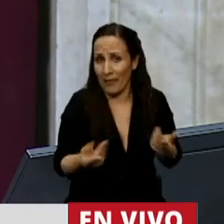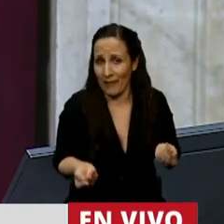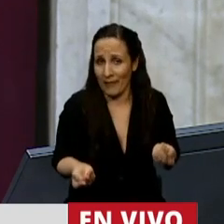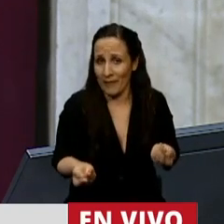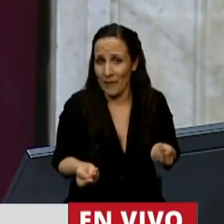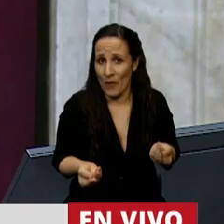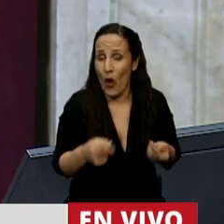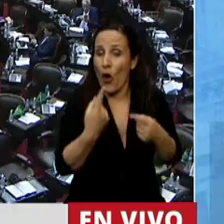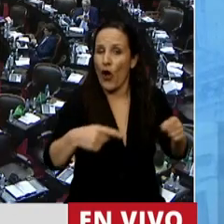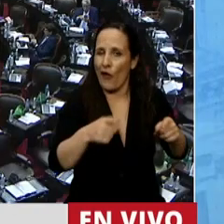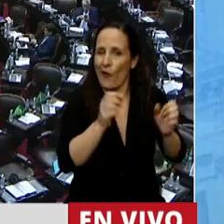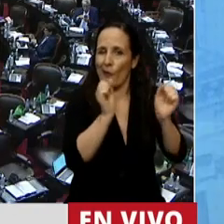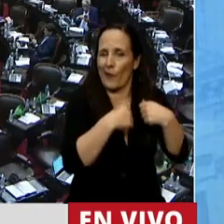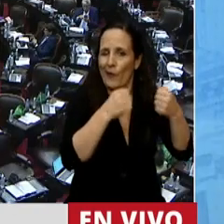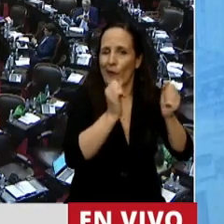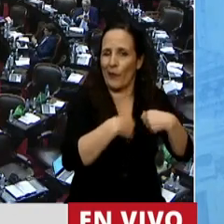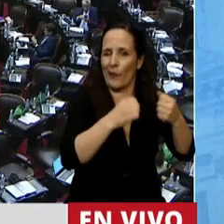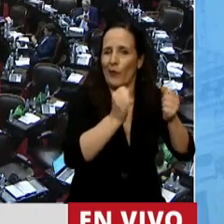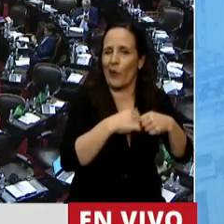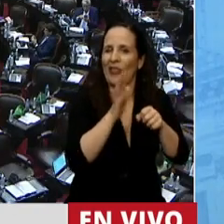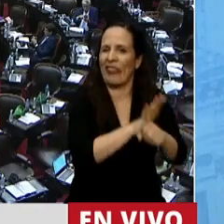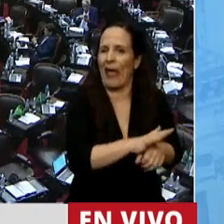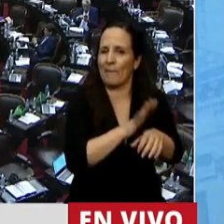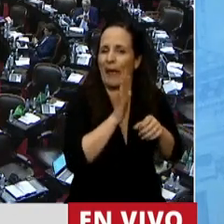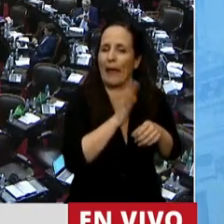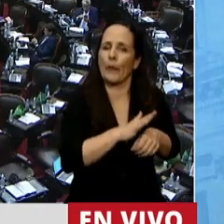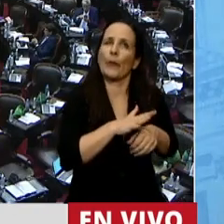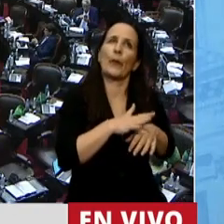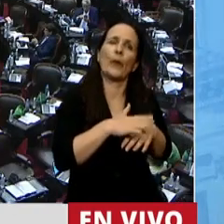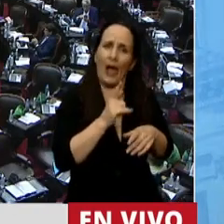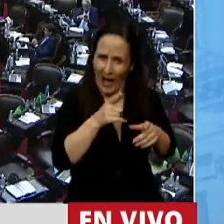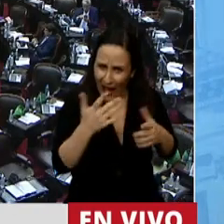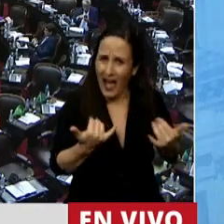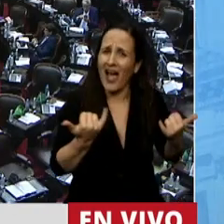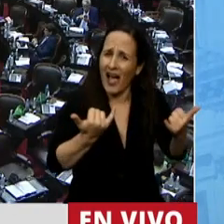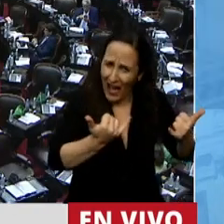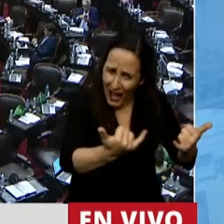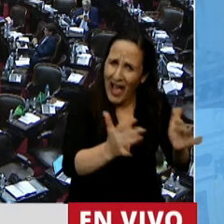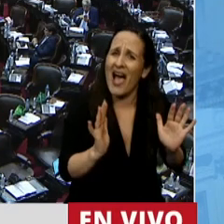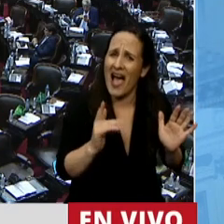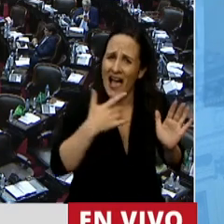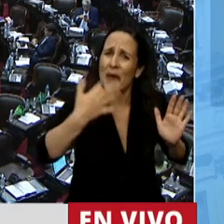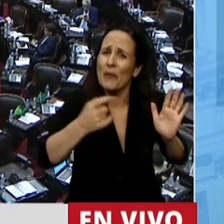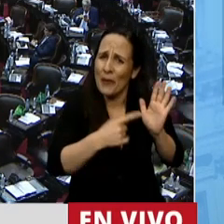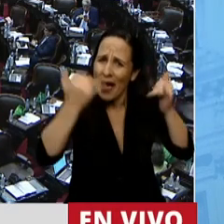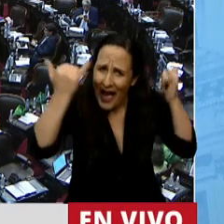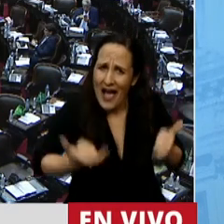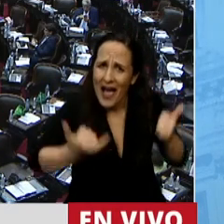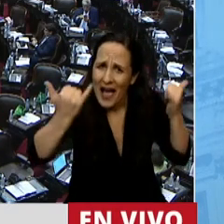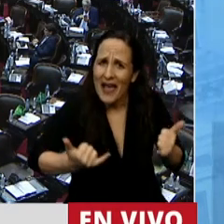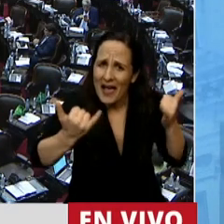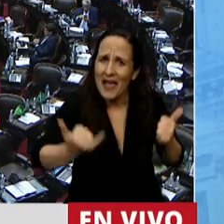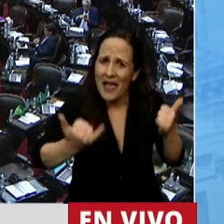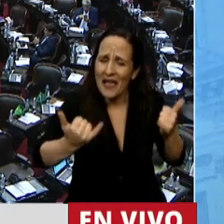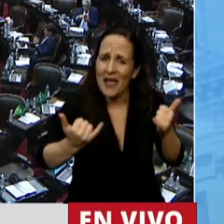cuestiones que se ocultan, de cuestiones que se tapan. Estas cosas sí pasan, son historias verídicas. Por eso, señor